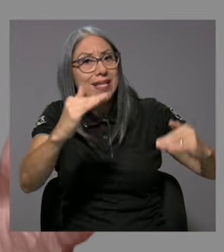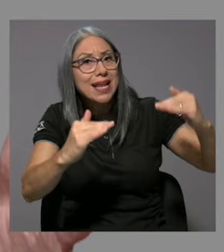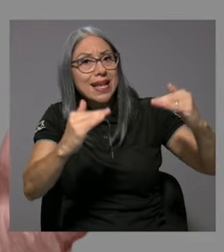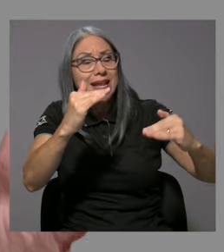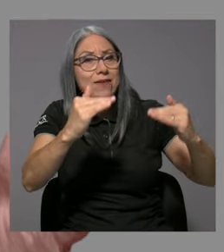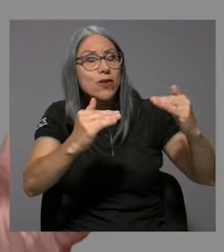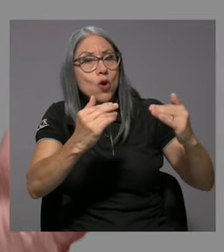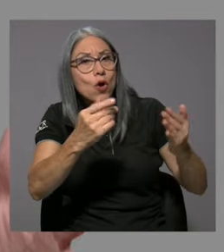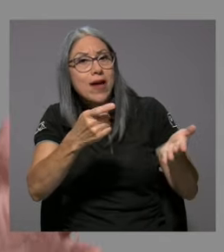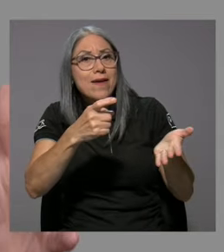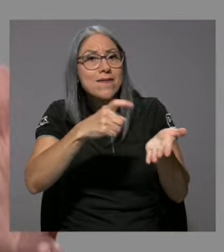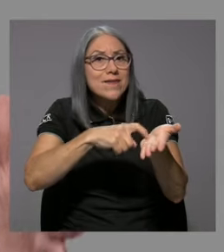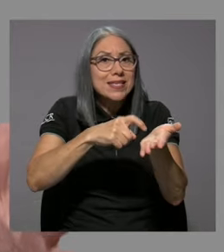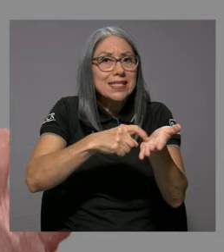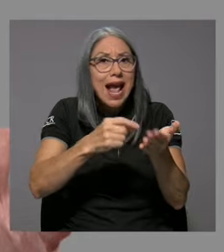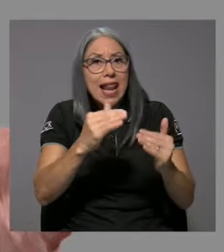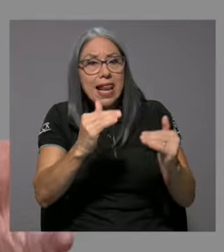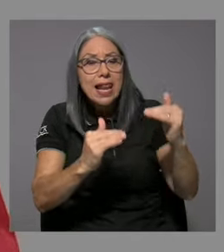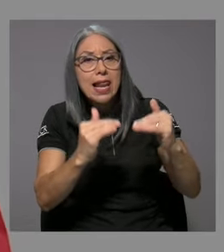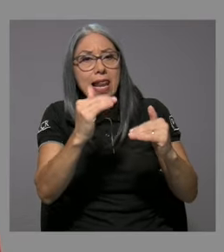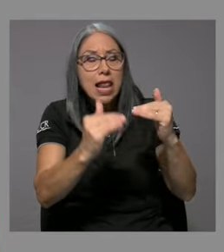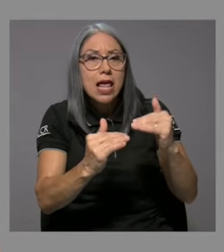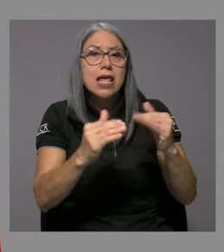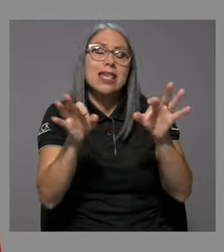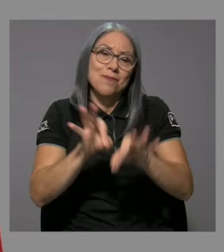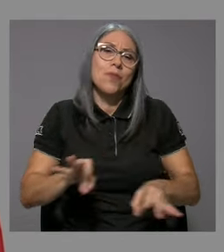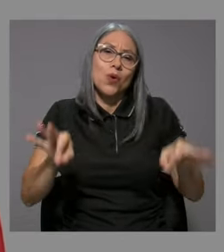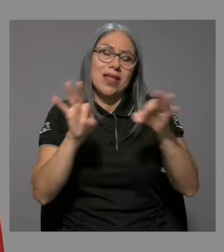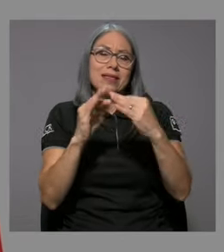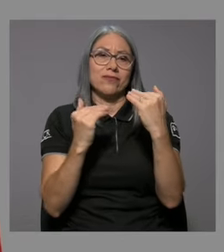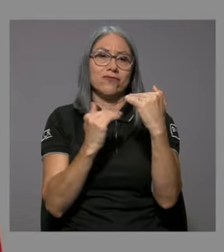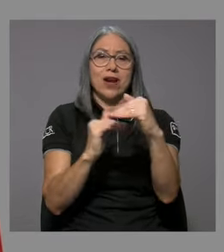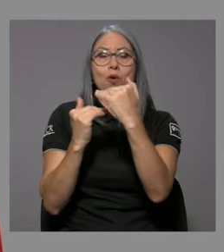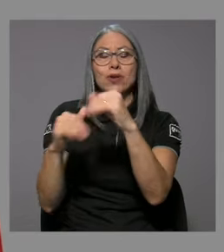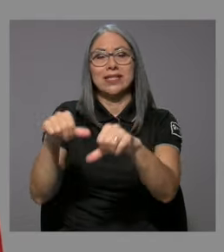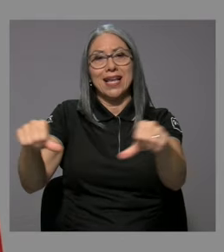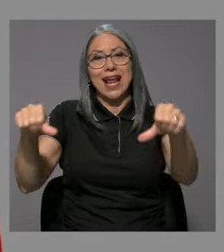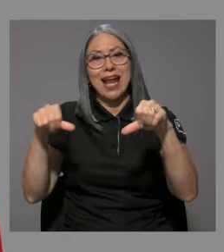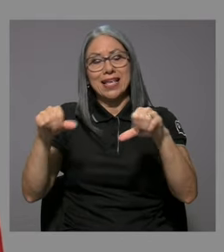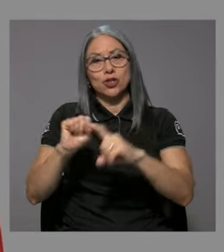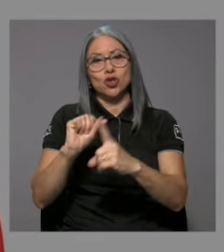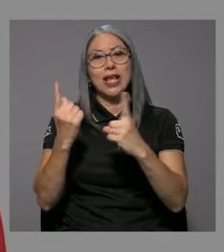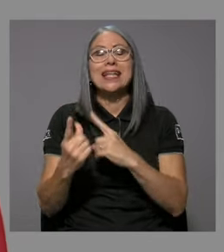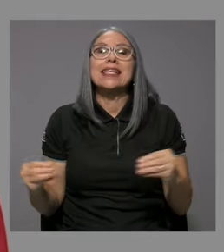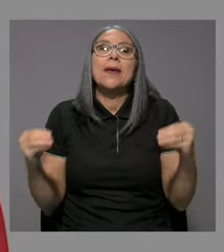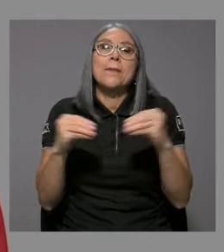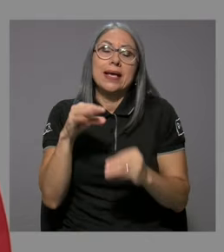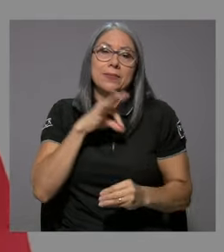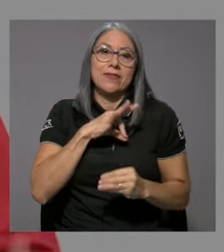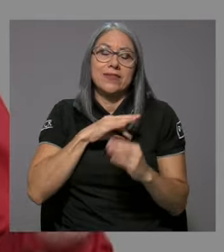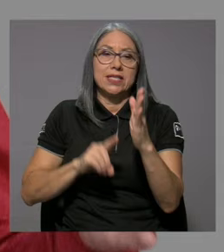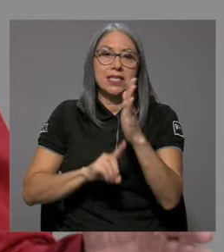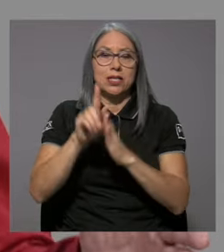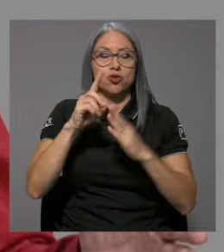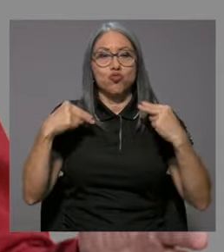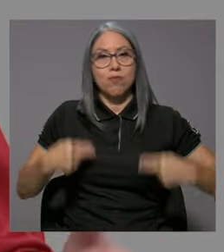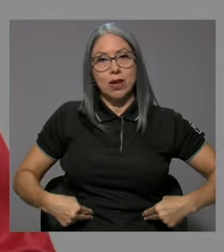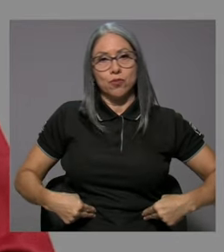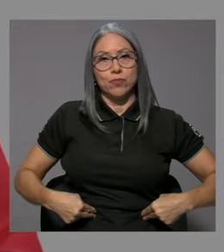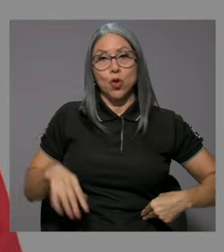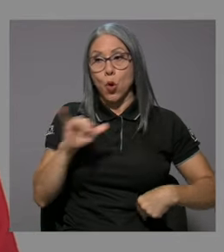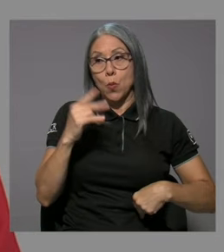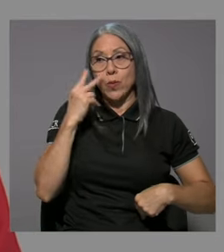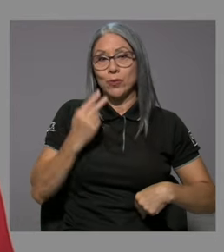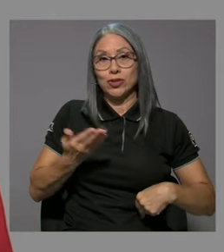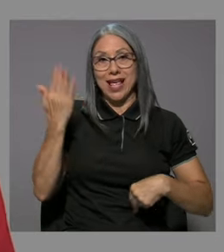obstante, el camino hacia el equilibrio fiscal implicó importantes recortes en las áreas sociales que más aportan